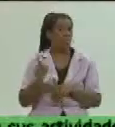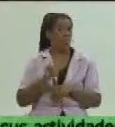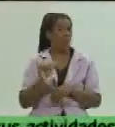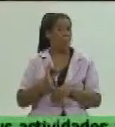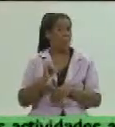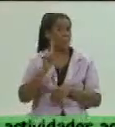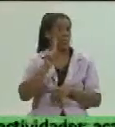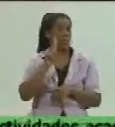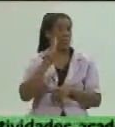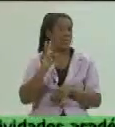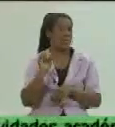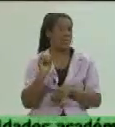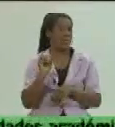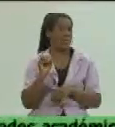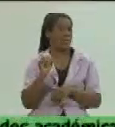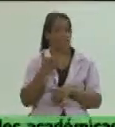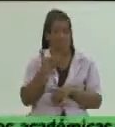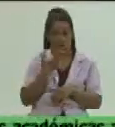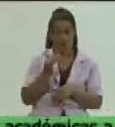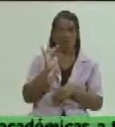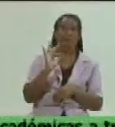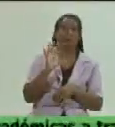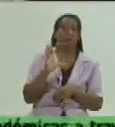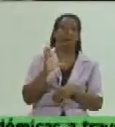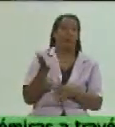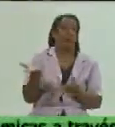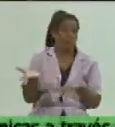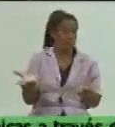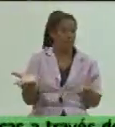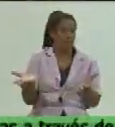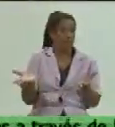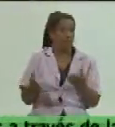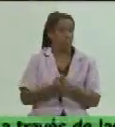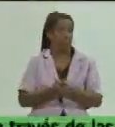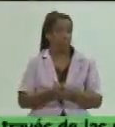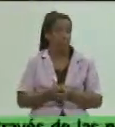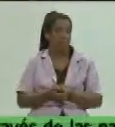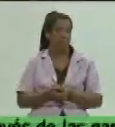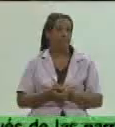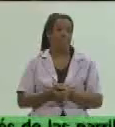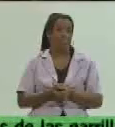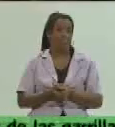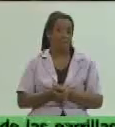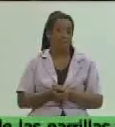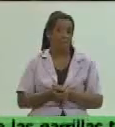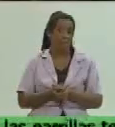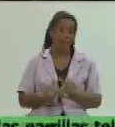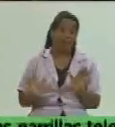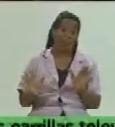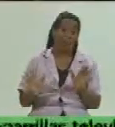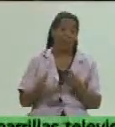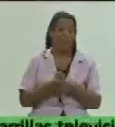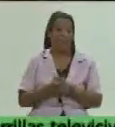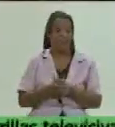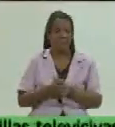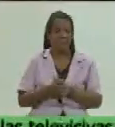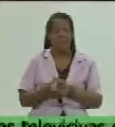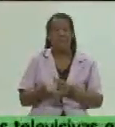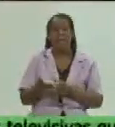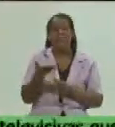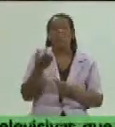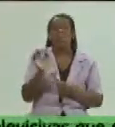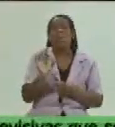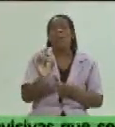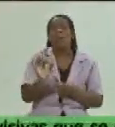paga 85 ¿crees que es un precio justo? bueno está un poquito alteradito todavía